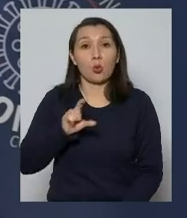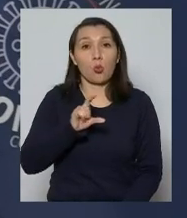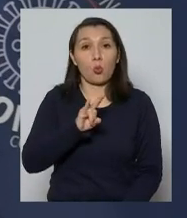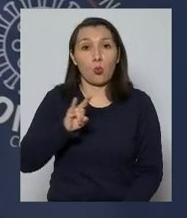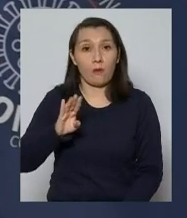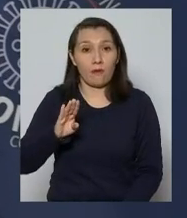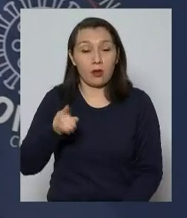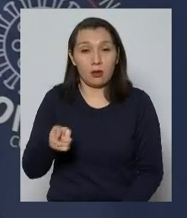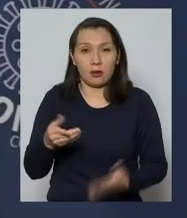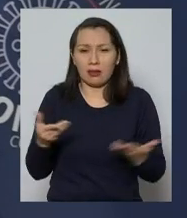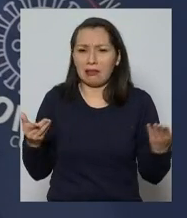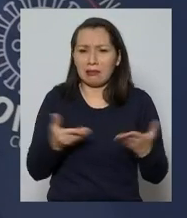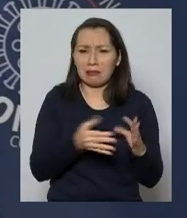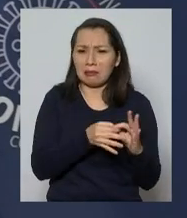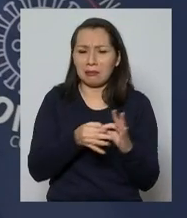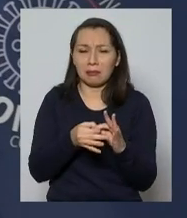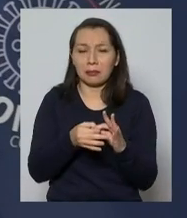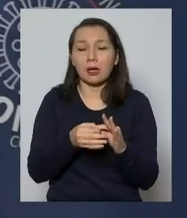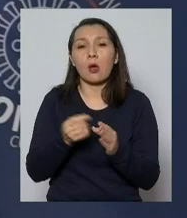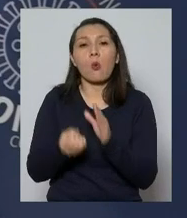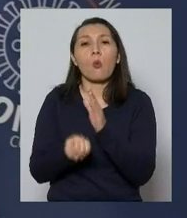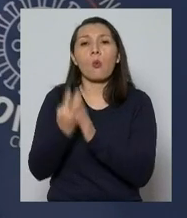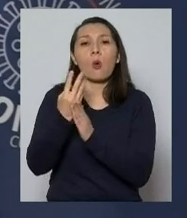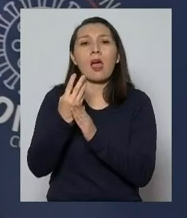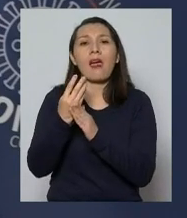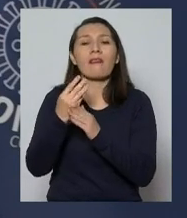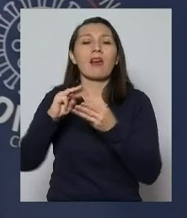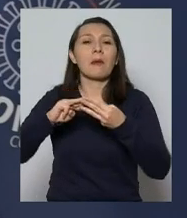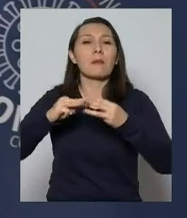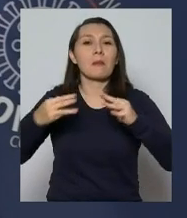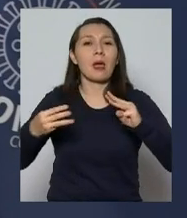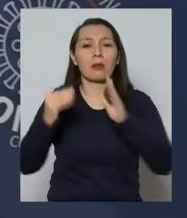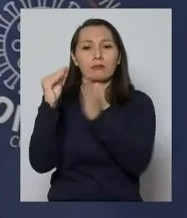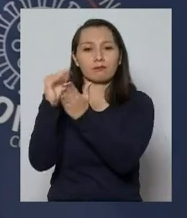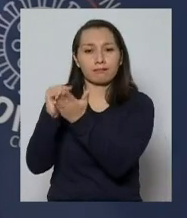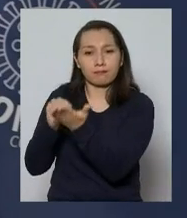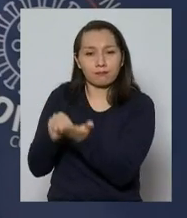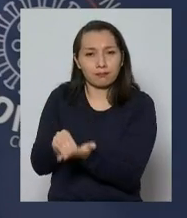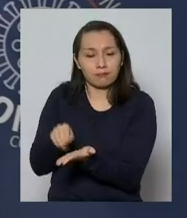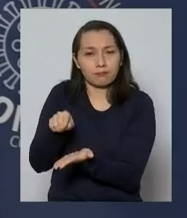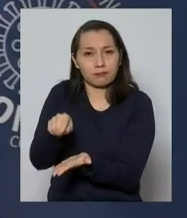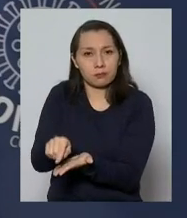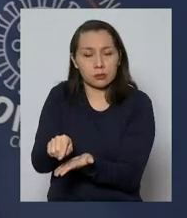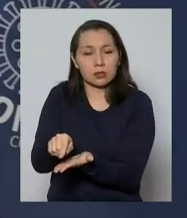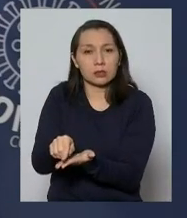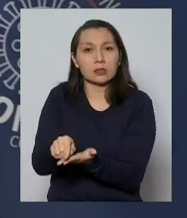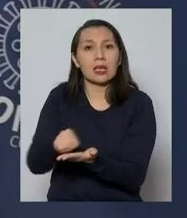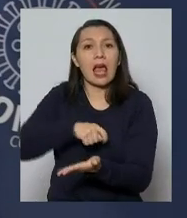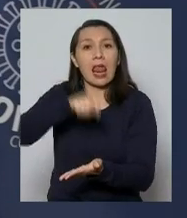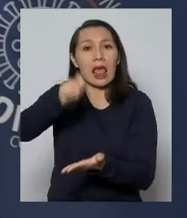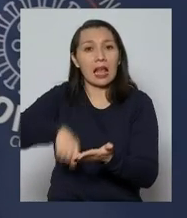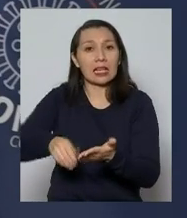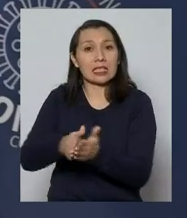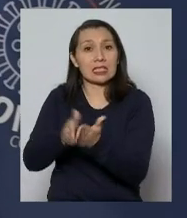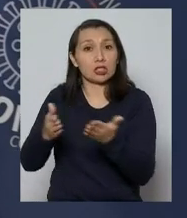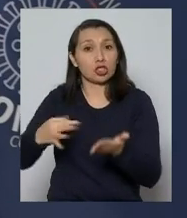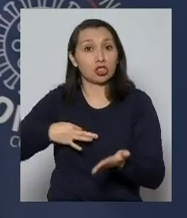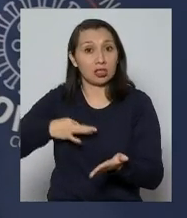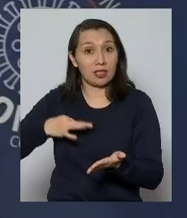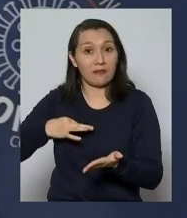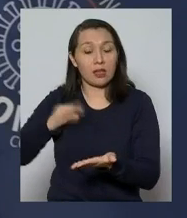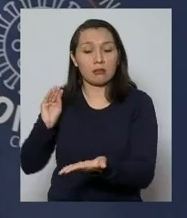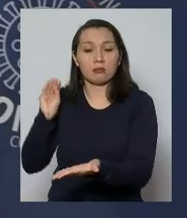esto obedece a la técnica de registro que hace el registro civil precisamente